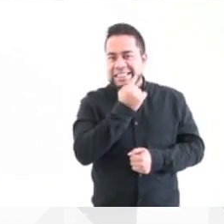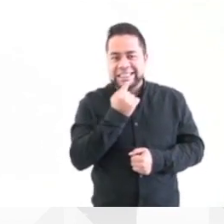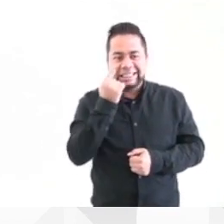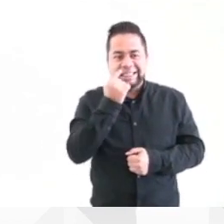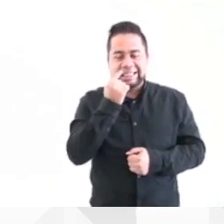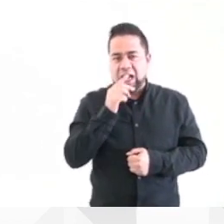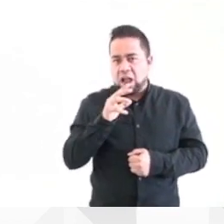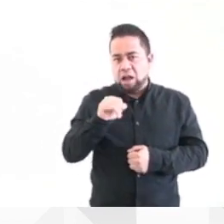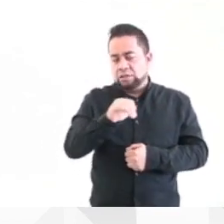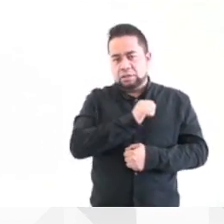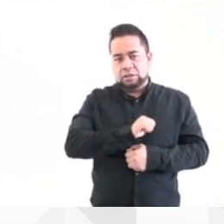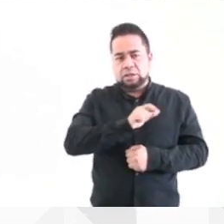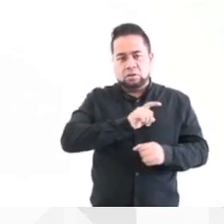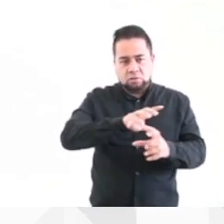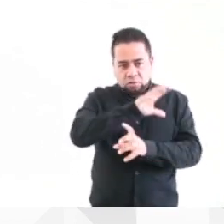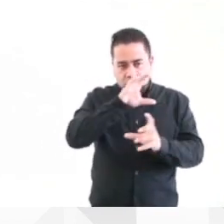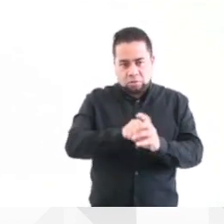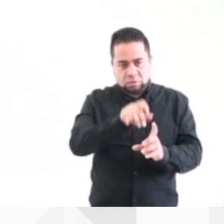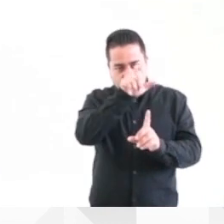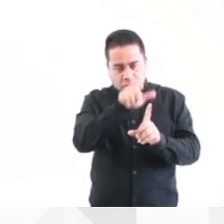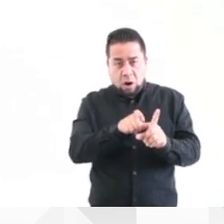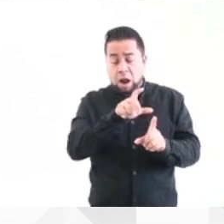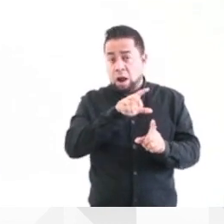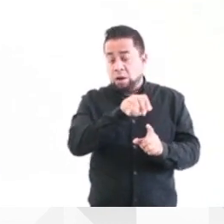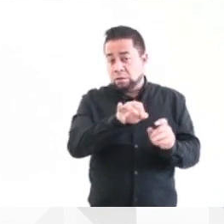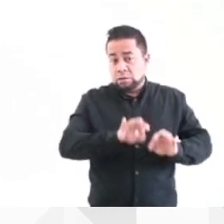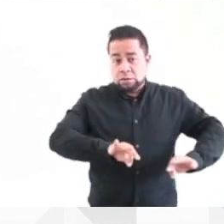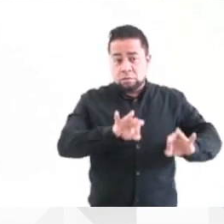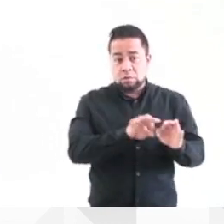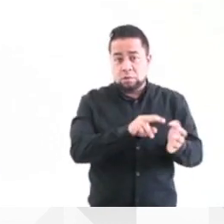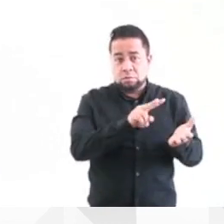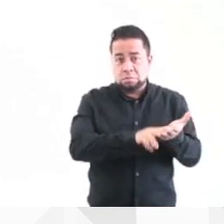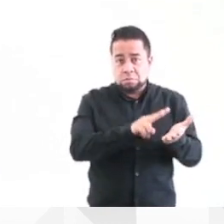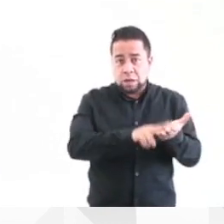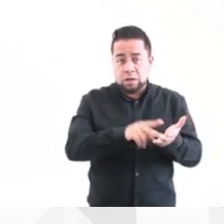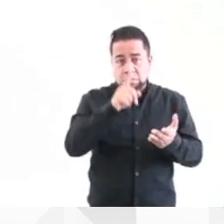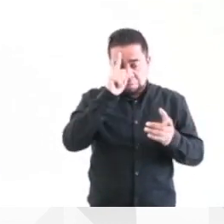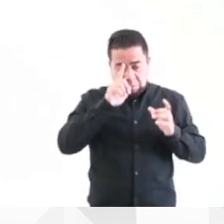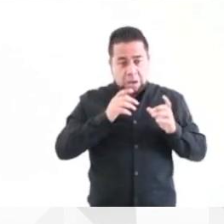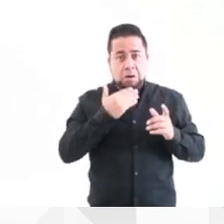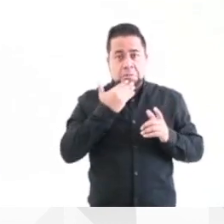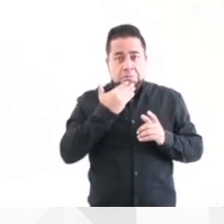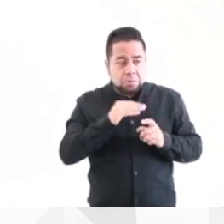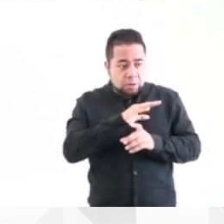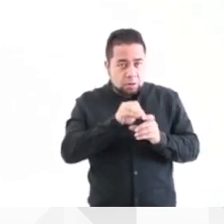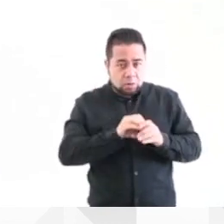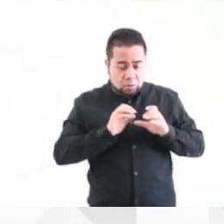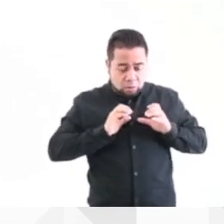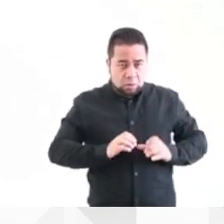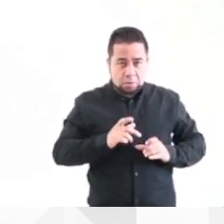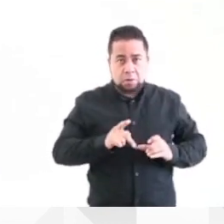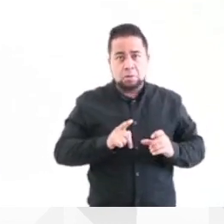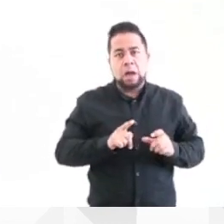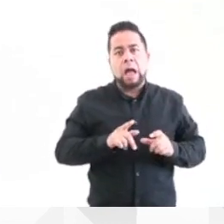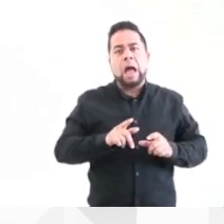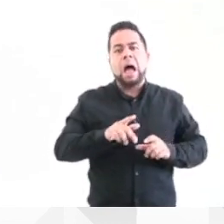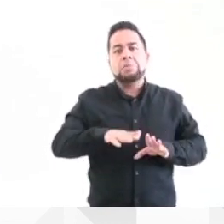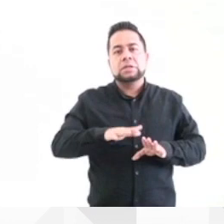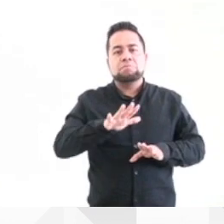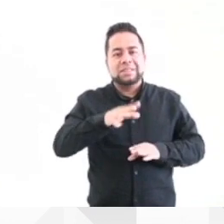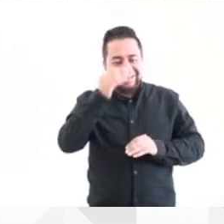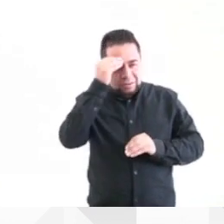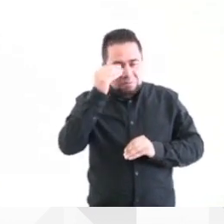integral de la salud general, es un indicador clave en la salud, en el bienestar y la calidad de vida en general, pero es una parte tristemente muy